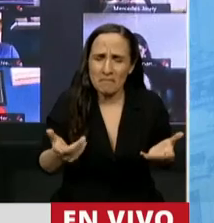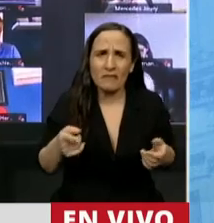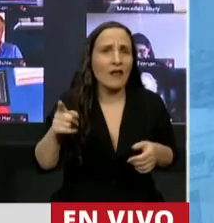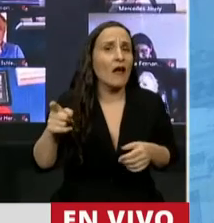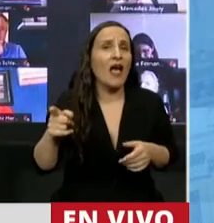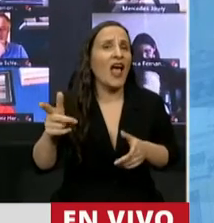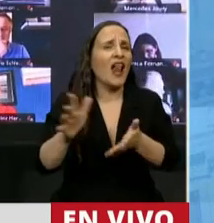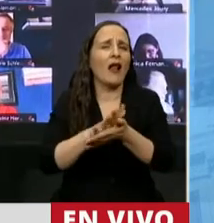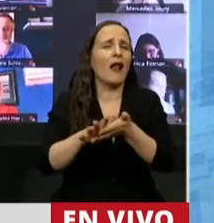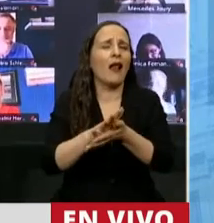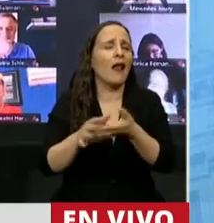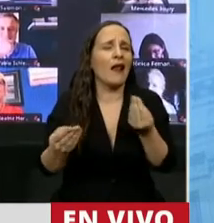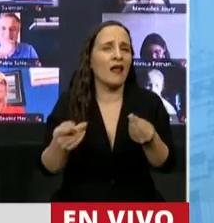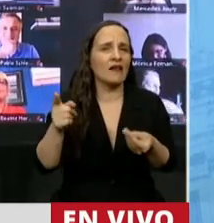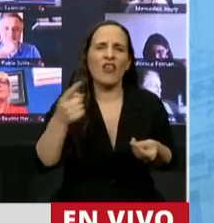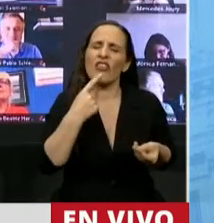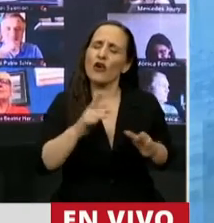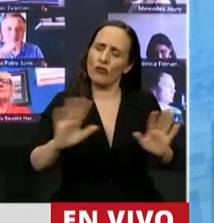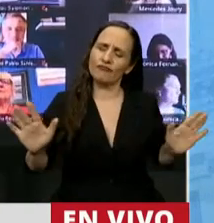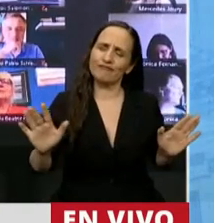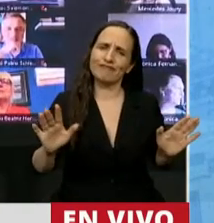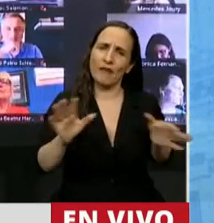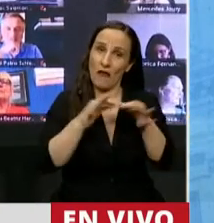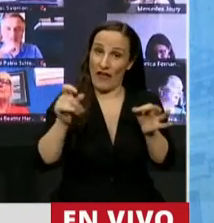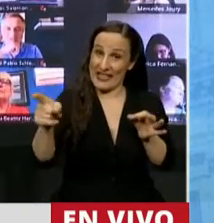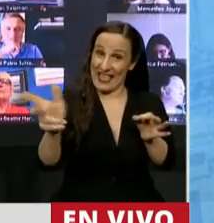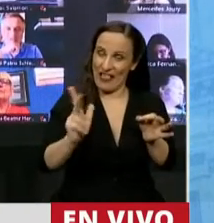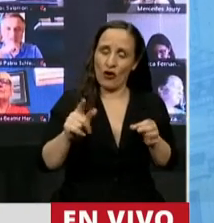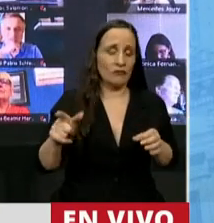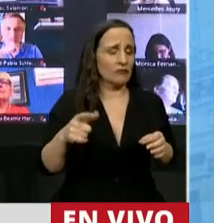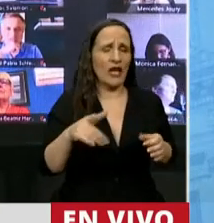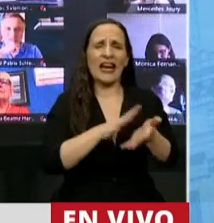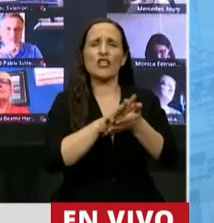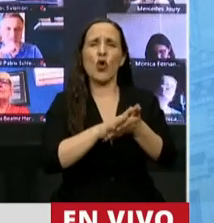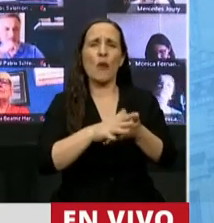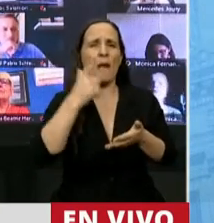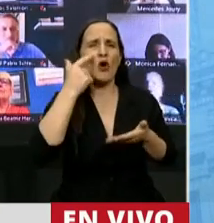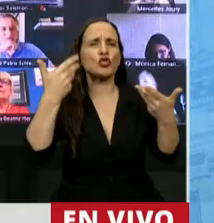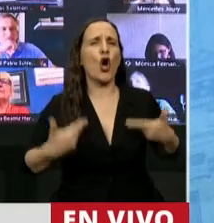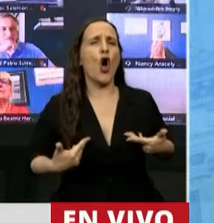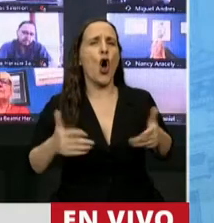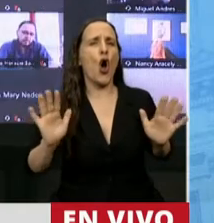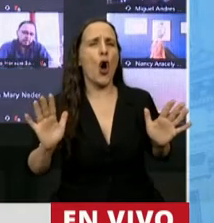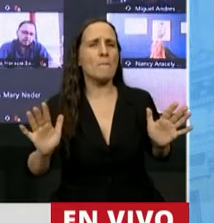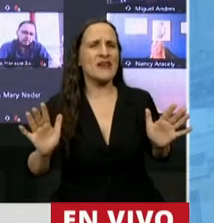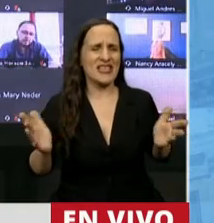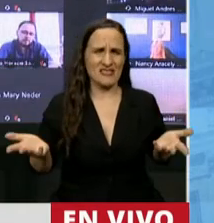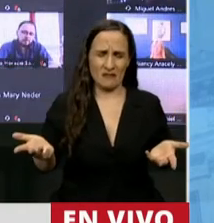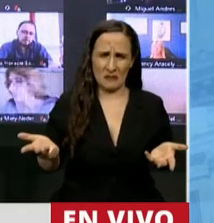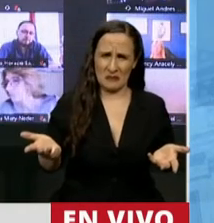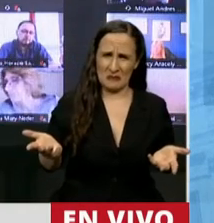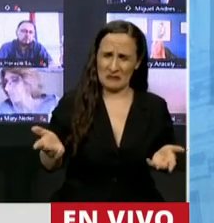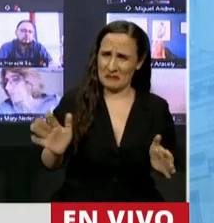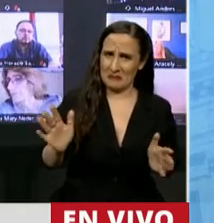resolver las cuestiones como hombres. La verdad es que me llamó la atención, no solo por el hecho de